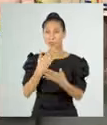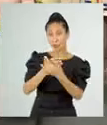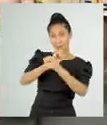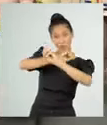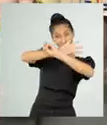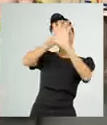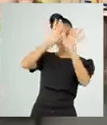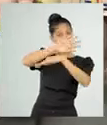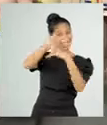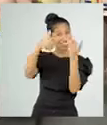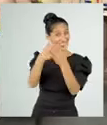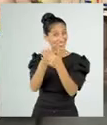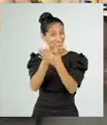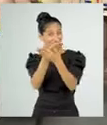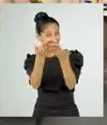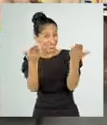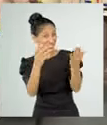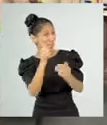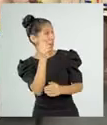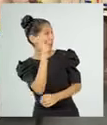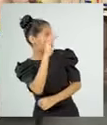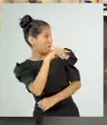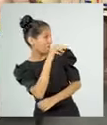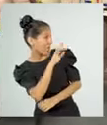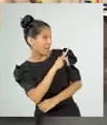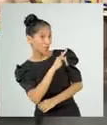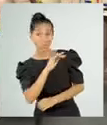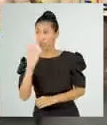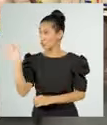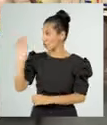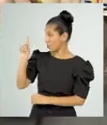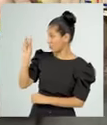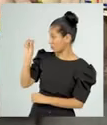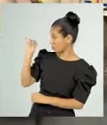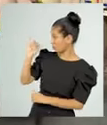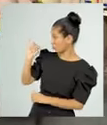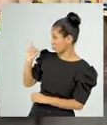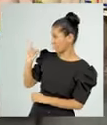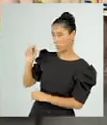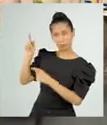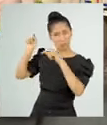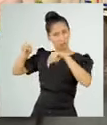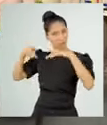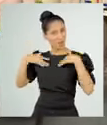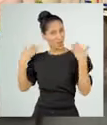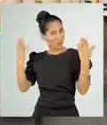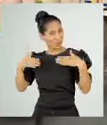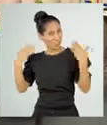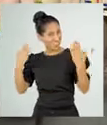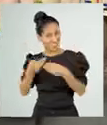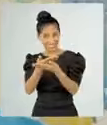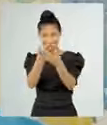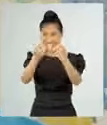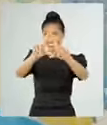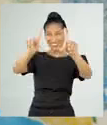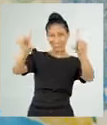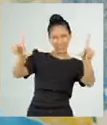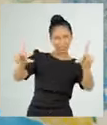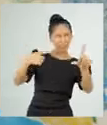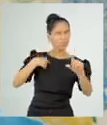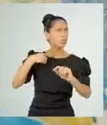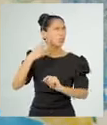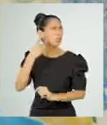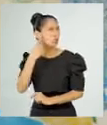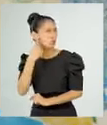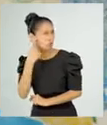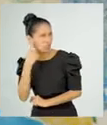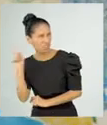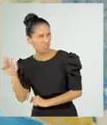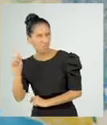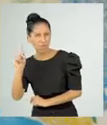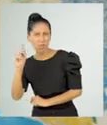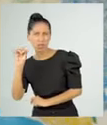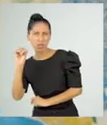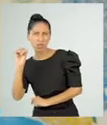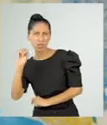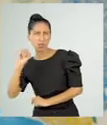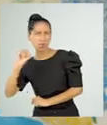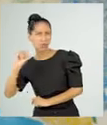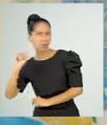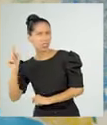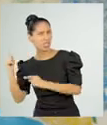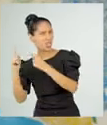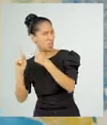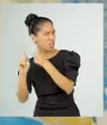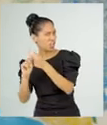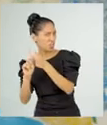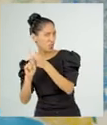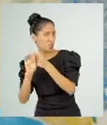a todas y todos. Hola, Amaru y hola, Cori. Estoy contento de estar hoy con ustedes. ¿Escuché que Cori estaba recetando a un